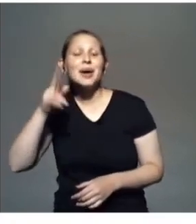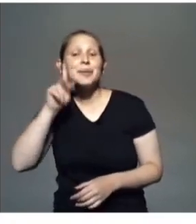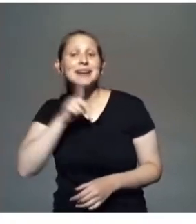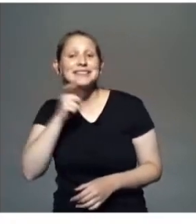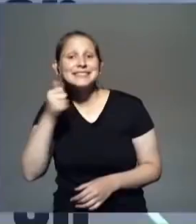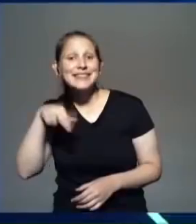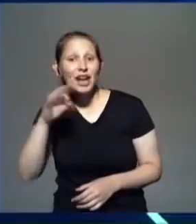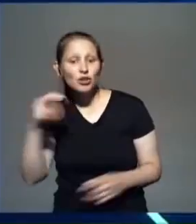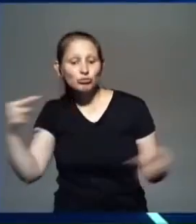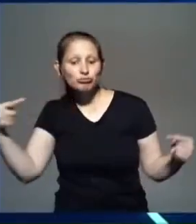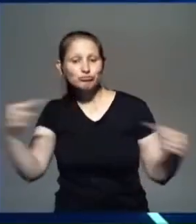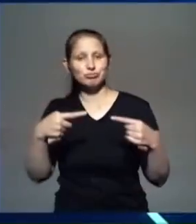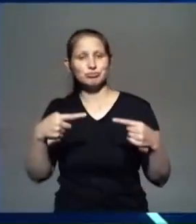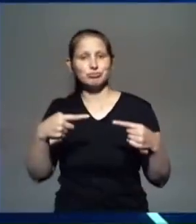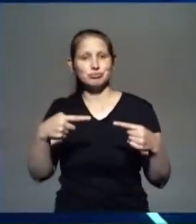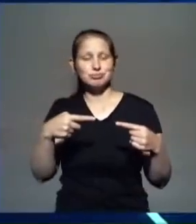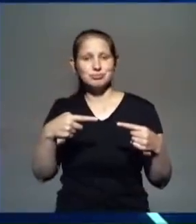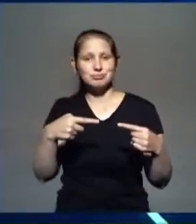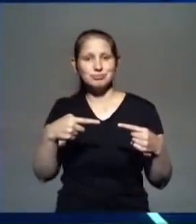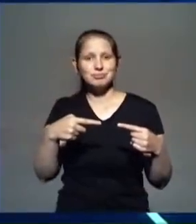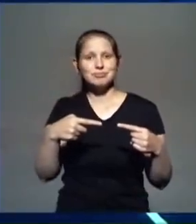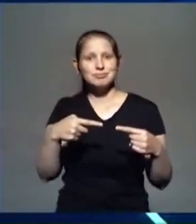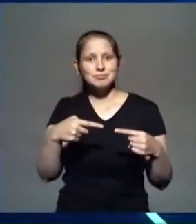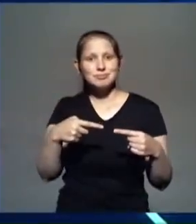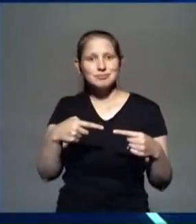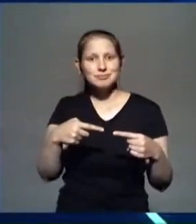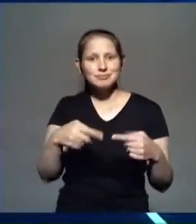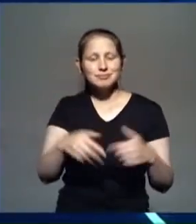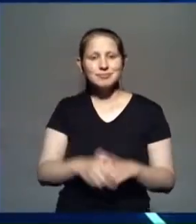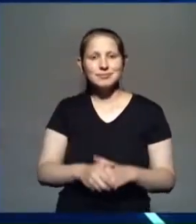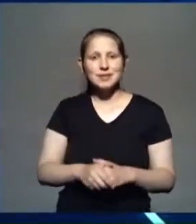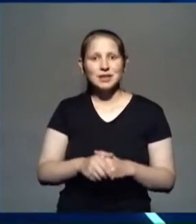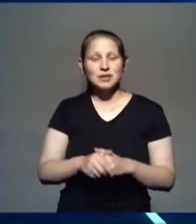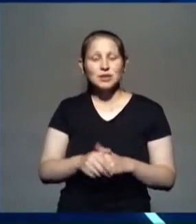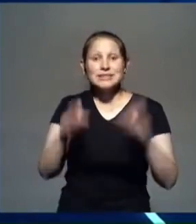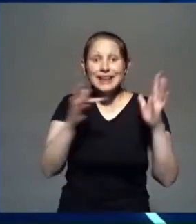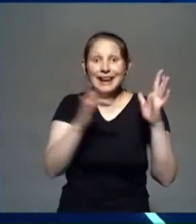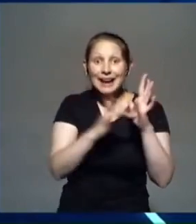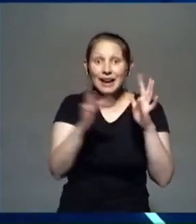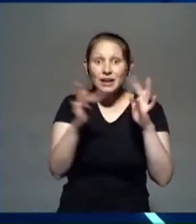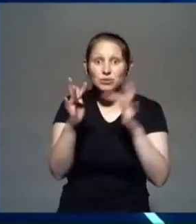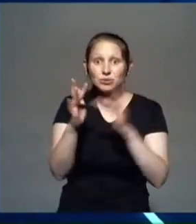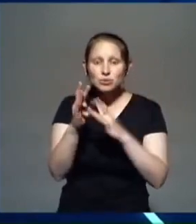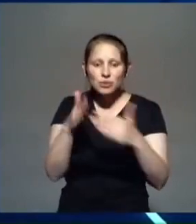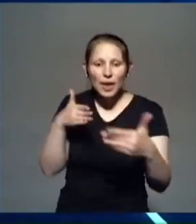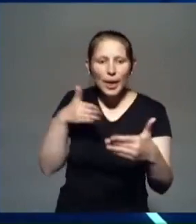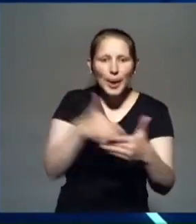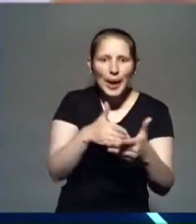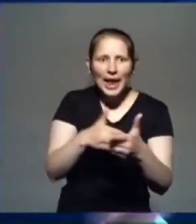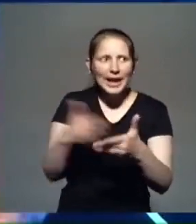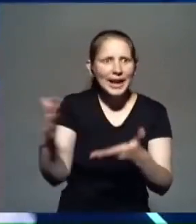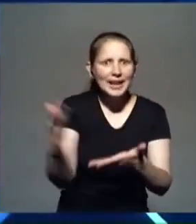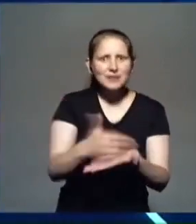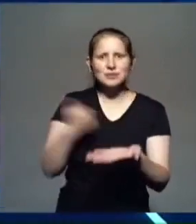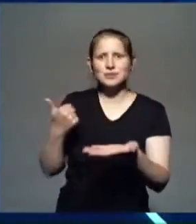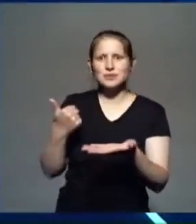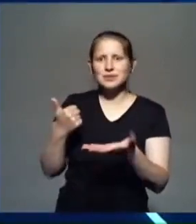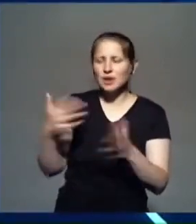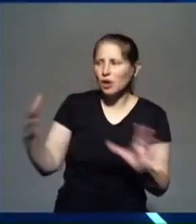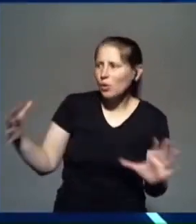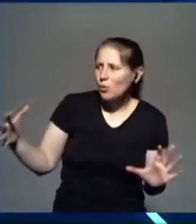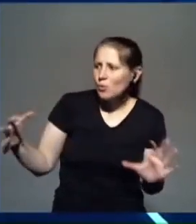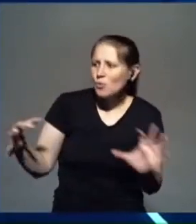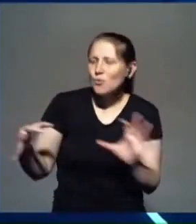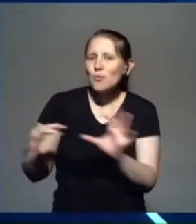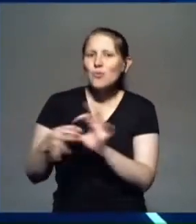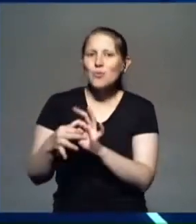solamente Jesús derriba la barrera de la religiosidad barata. Sino que ahora va a